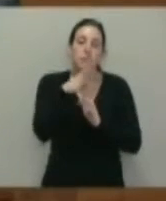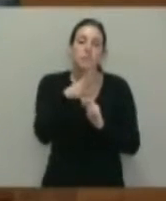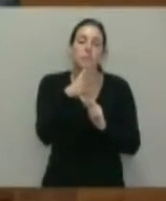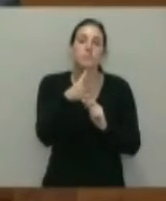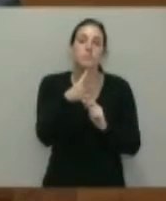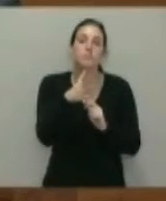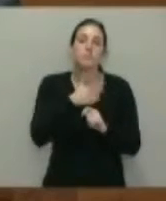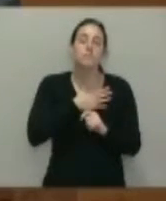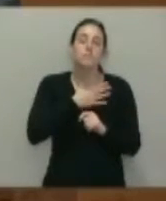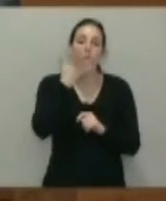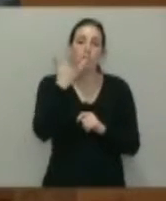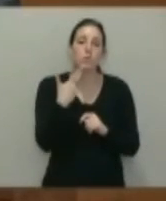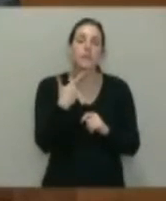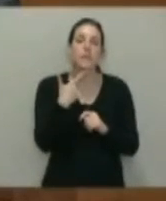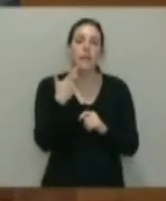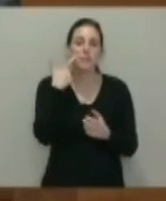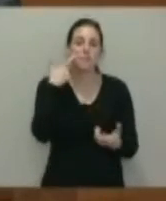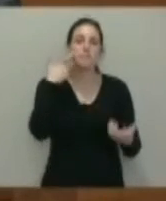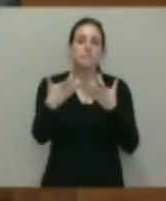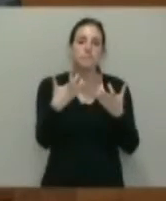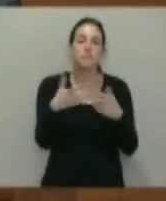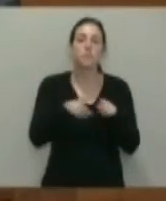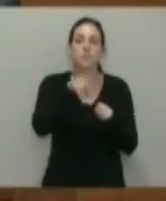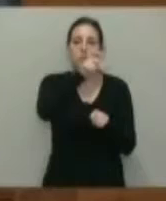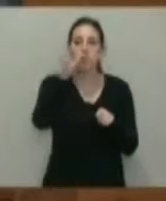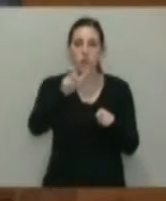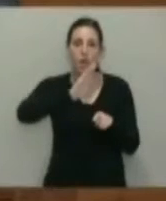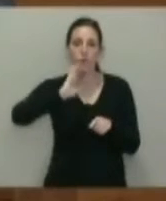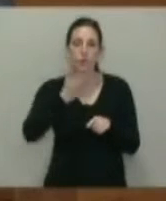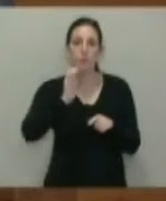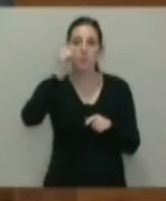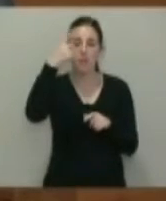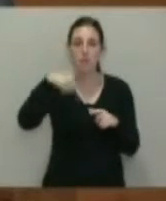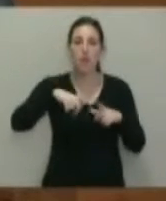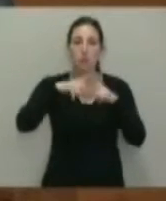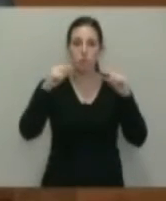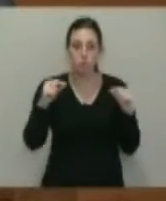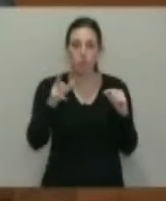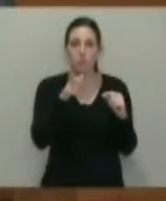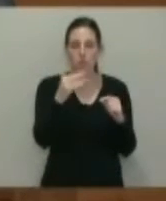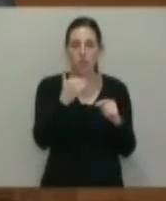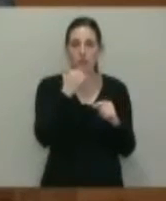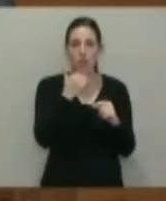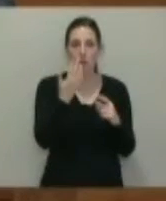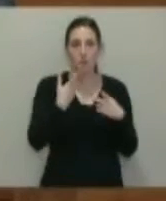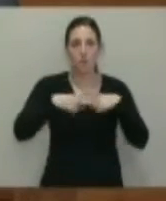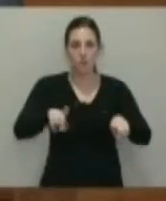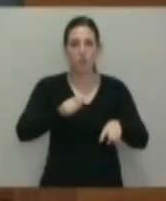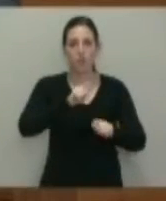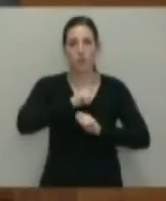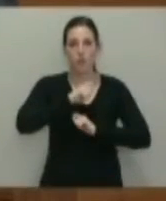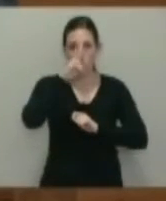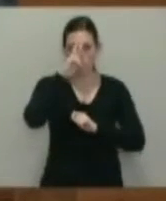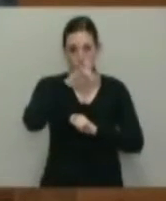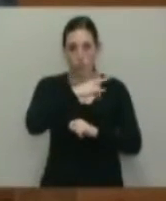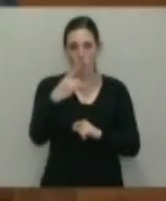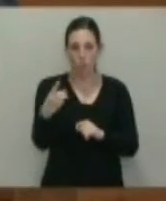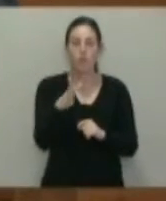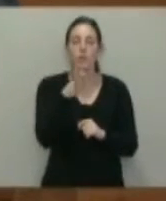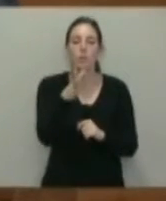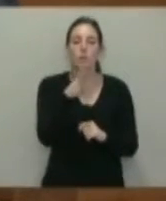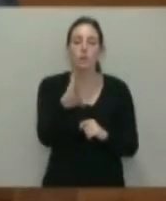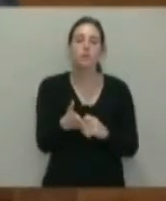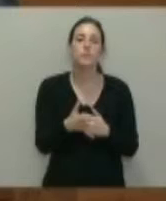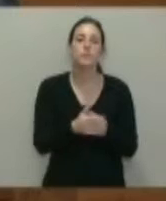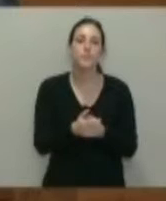destacar cómo ha afectado eso Asturias, porque yo creo que es el elemento diferencial que nos debería preocupar más. Y en ese sentido hay